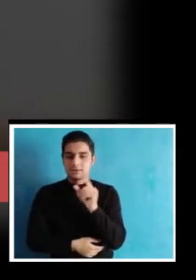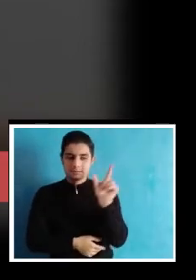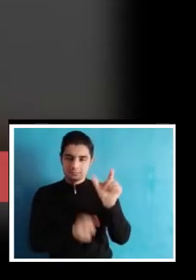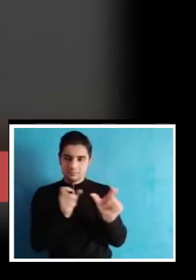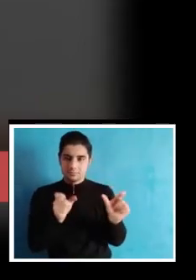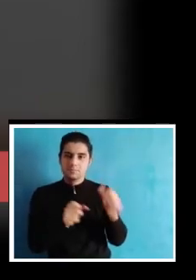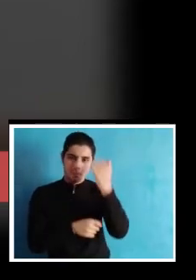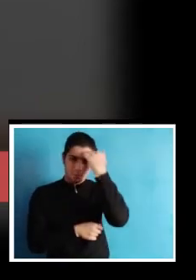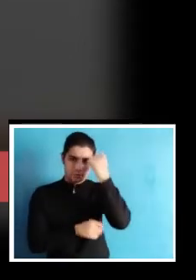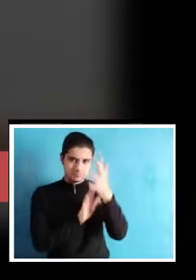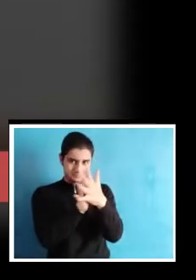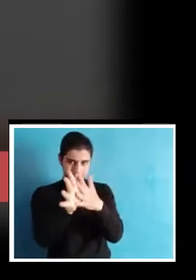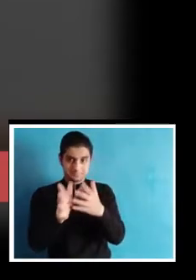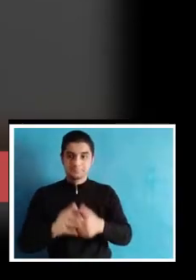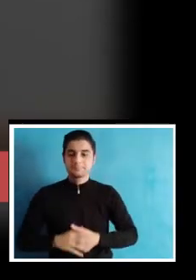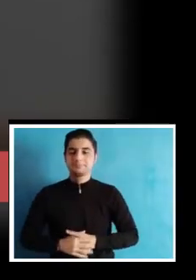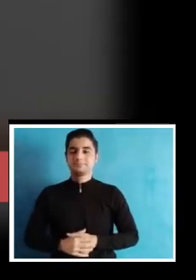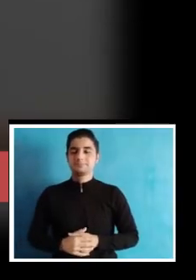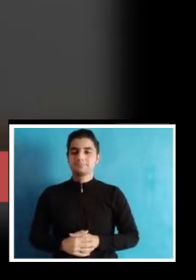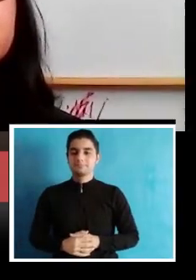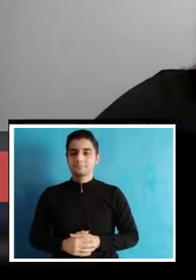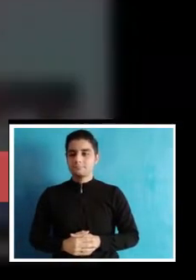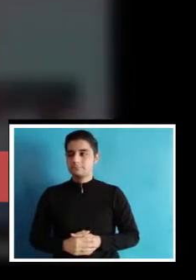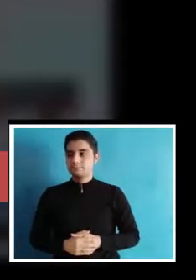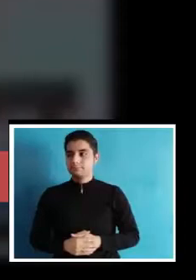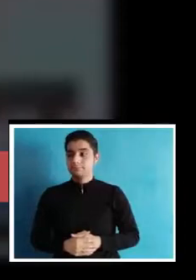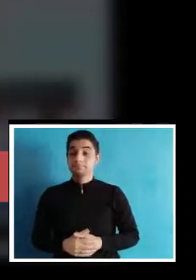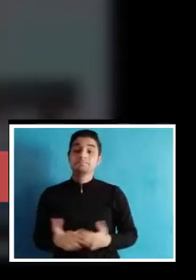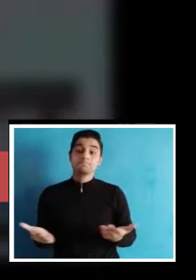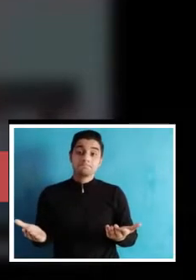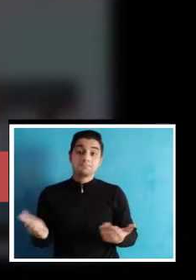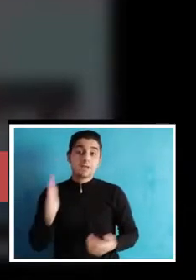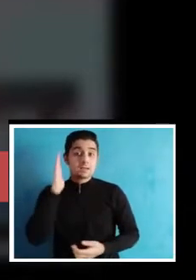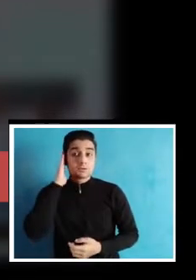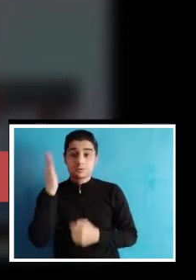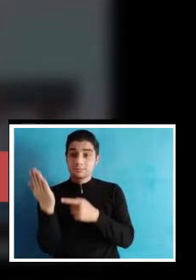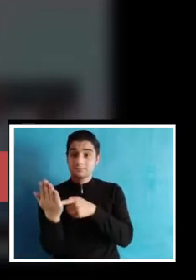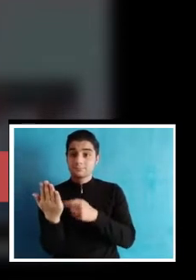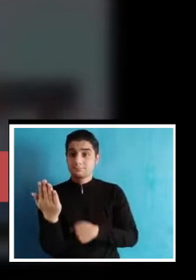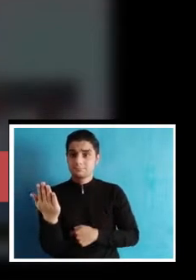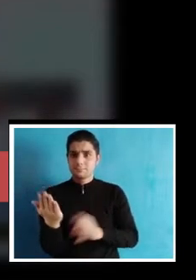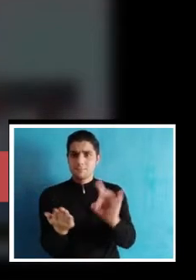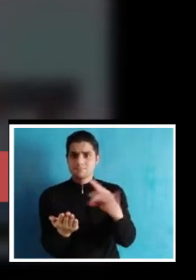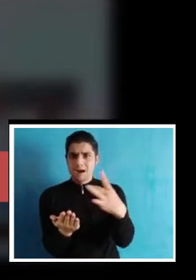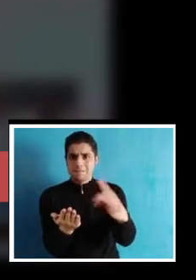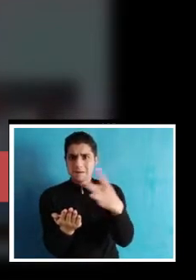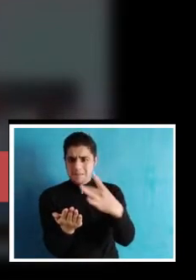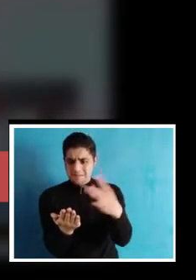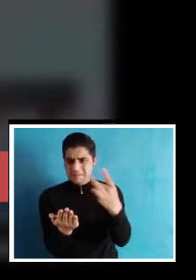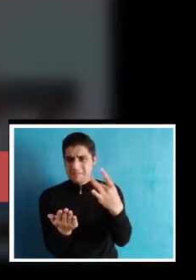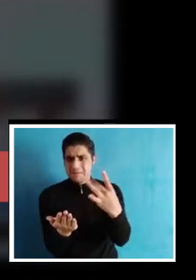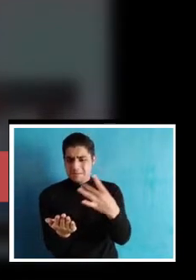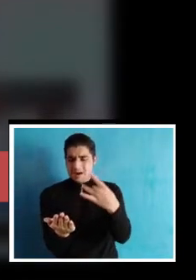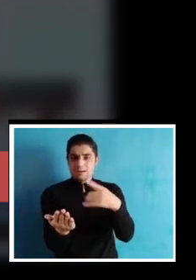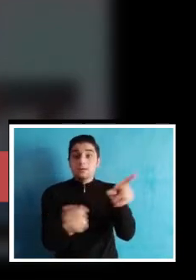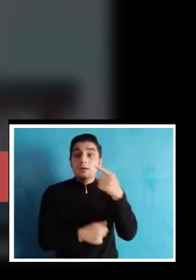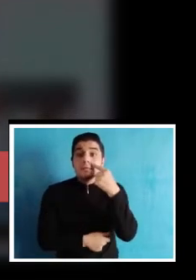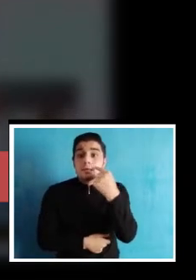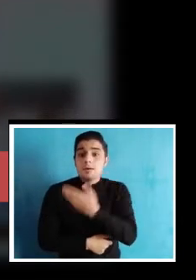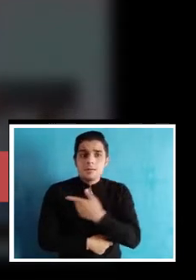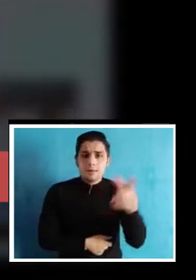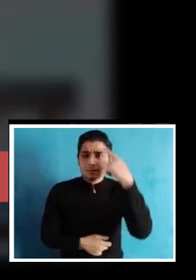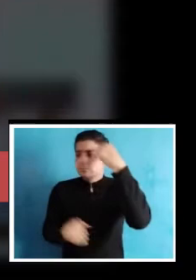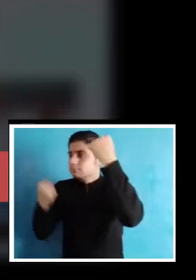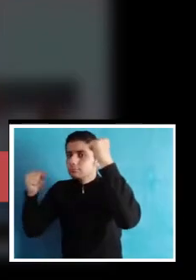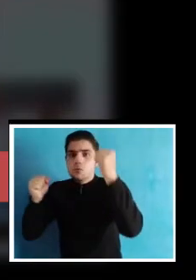las experiencias que nos reportan los profesores. Los celulares se empezaron a abarrotar de mensajes de los padres